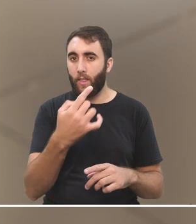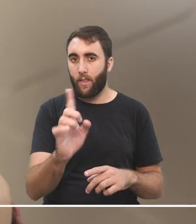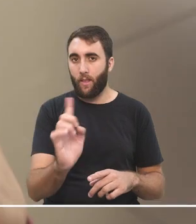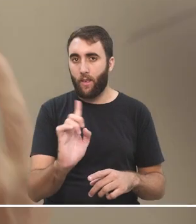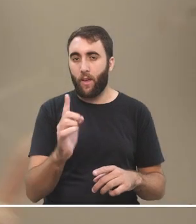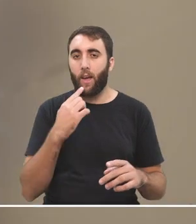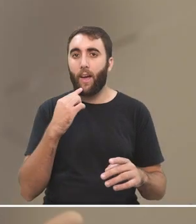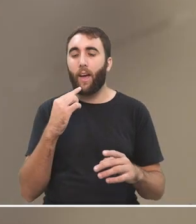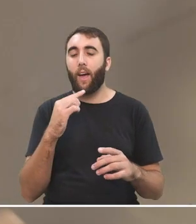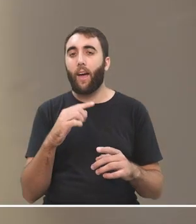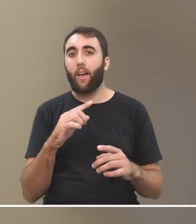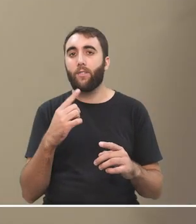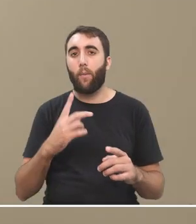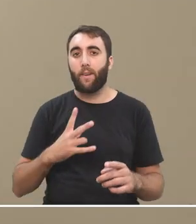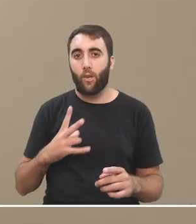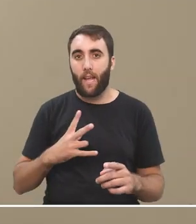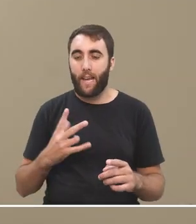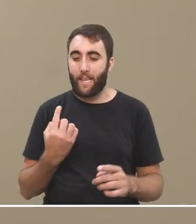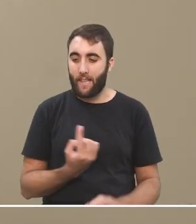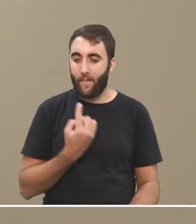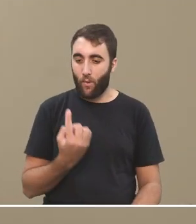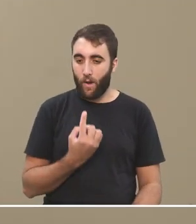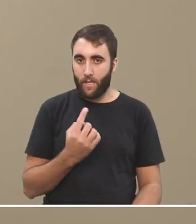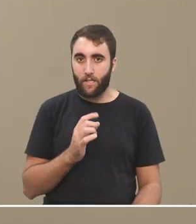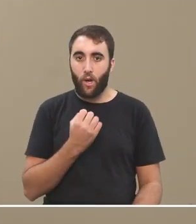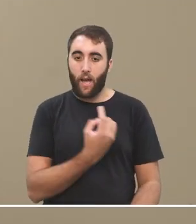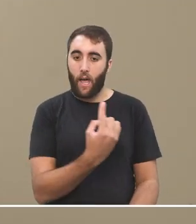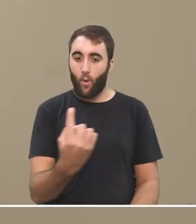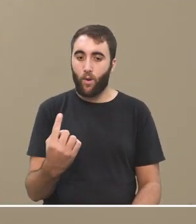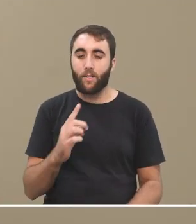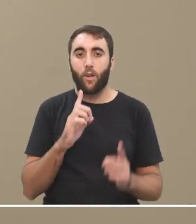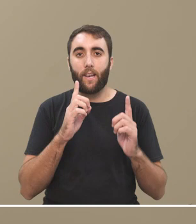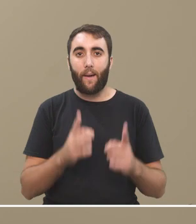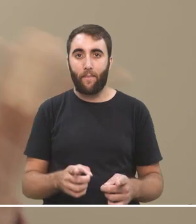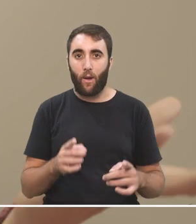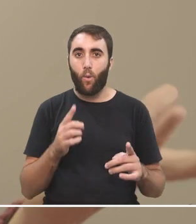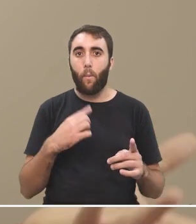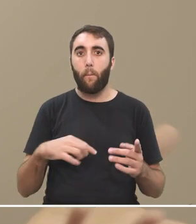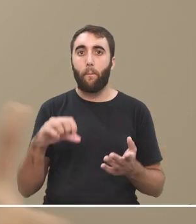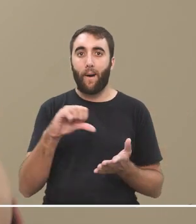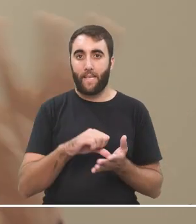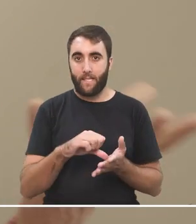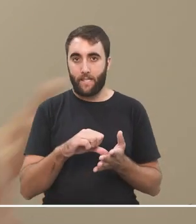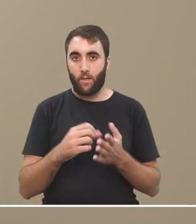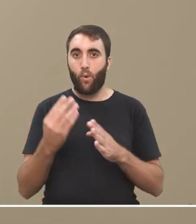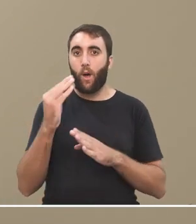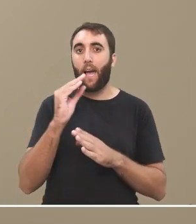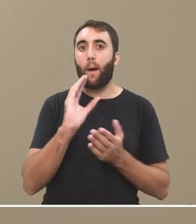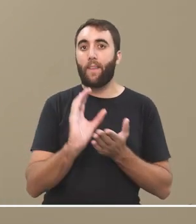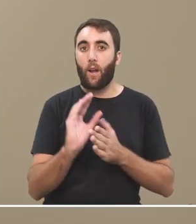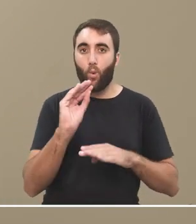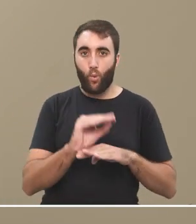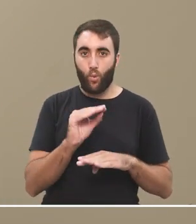capital cultural, no solo personal, individual, de cada uno, sino también de un país, por ejemplo, capital cultural,